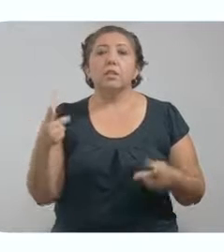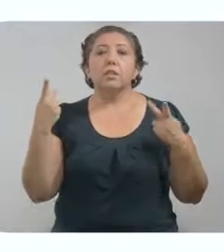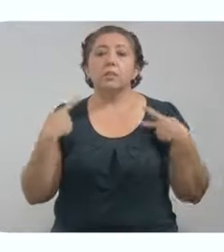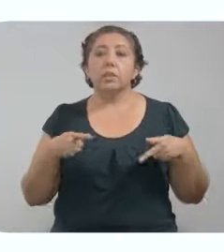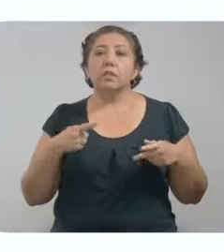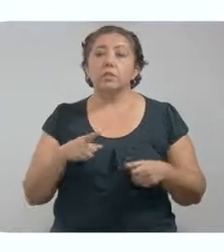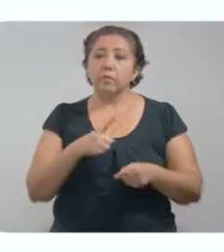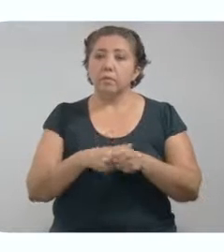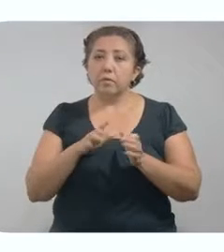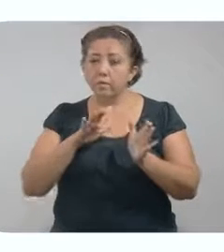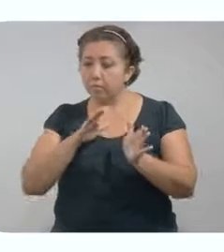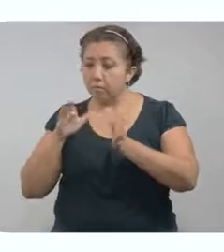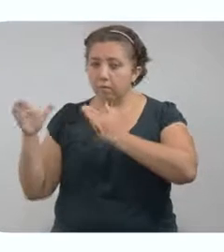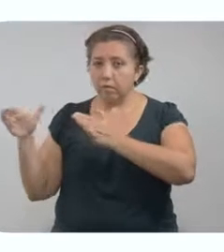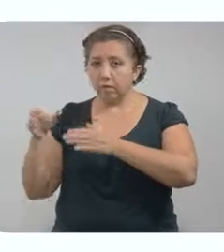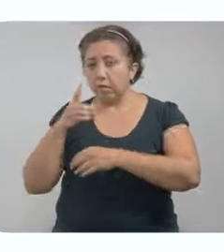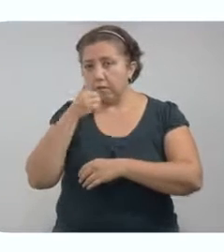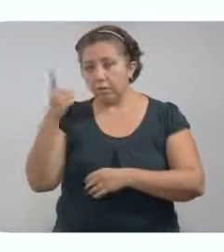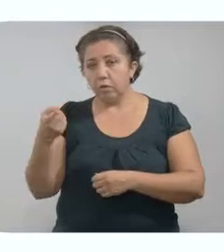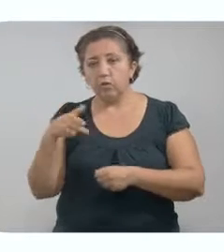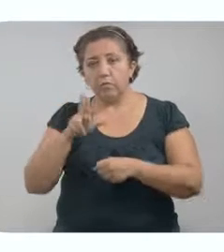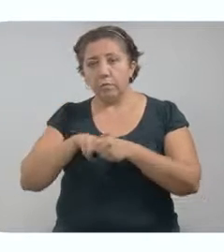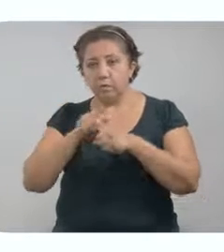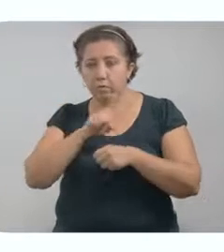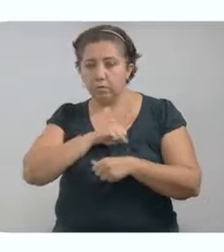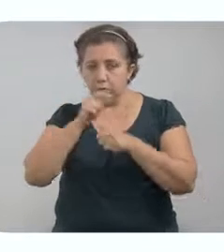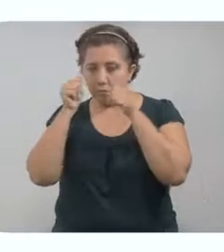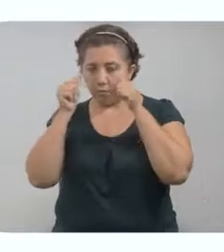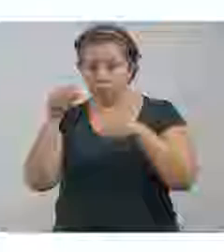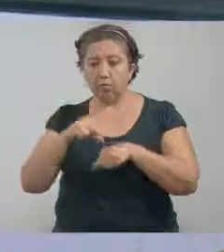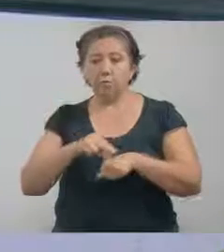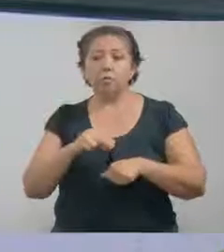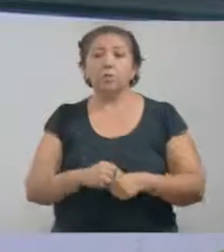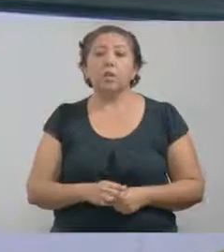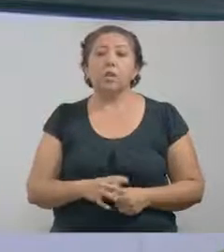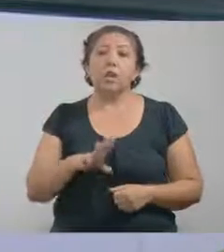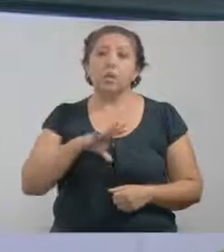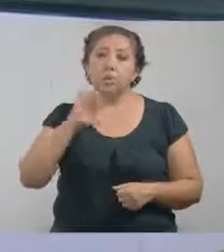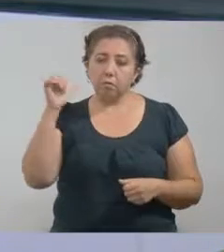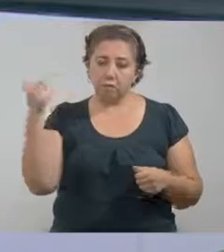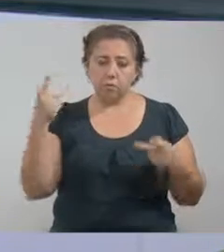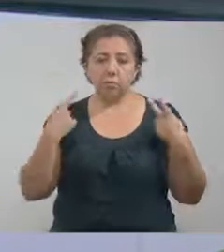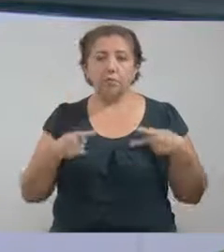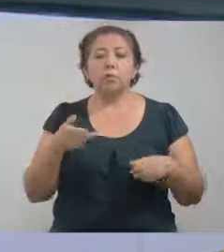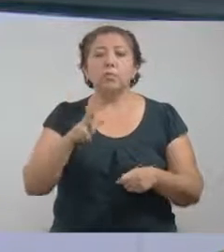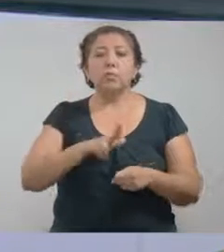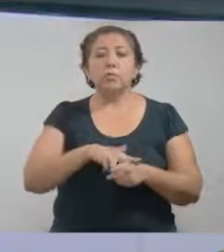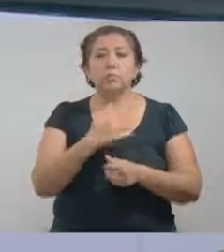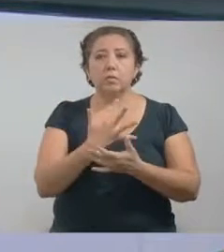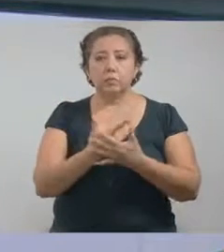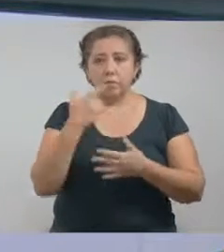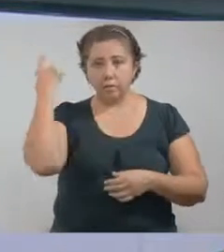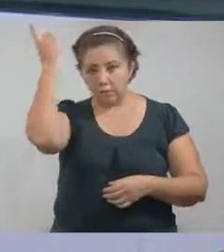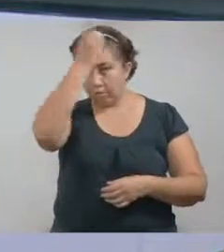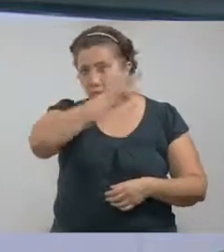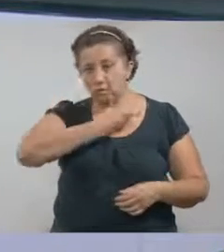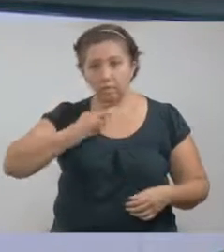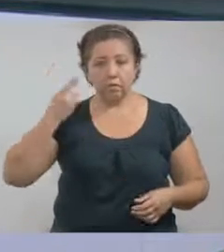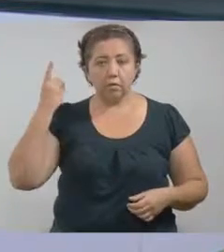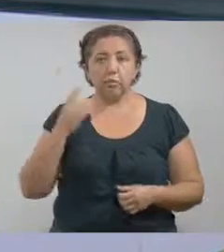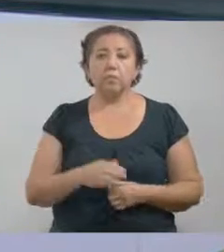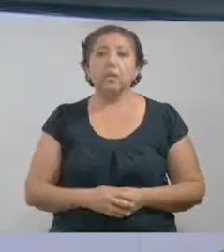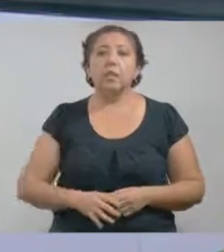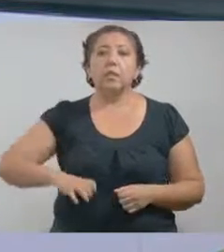casos confirmados se encuentran hospitalizados y en aislamiento total. Hay otros pacientes hospitalizados a la espera del diagnóstico.